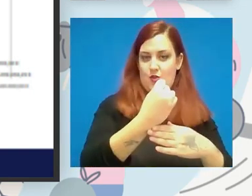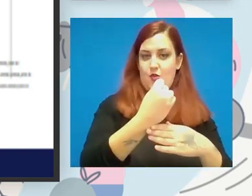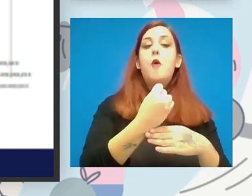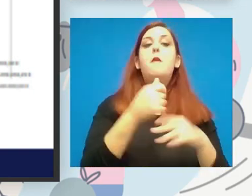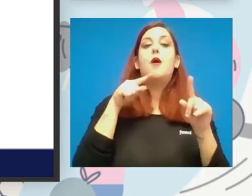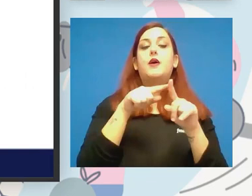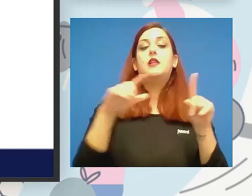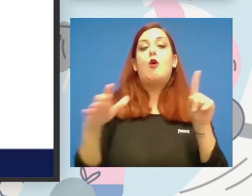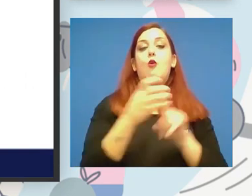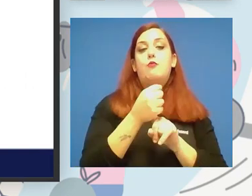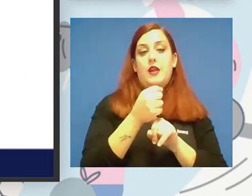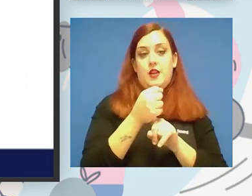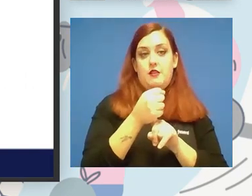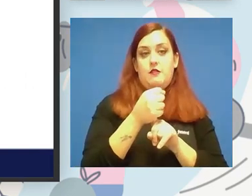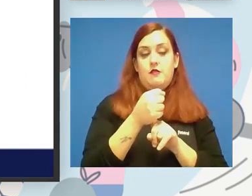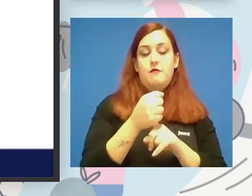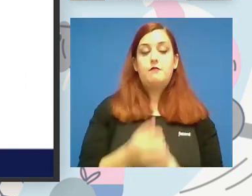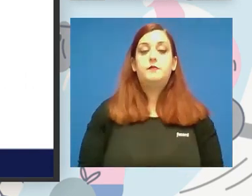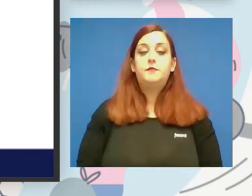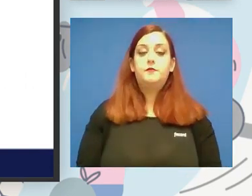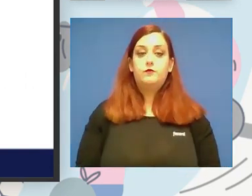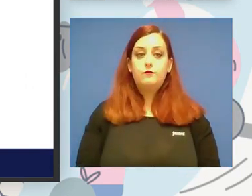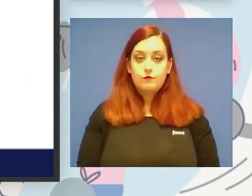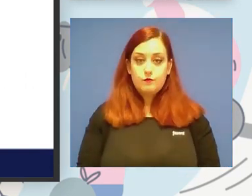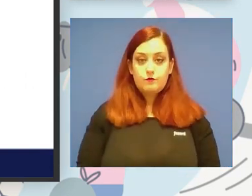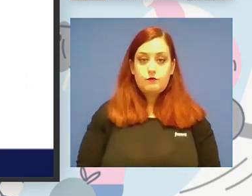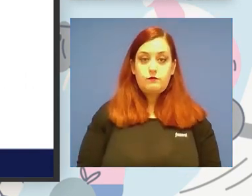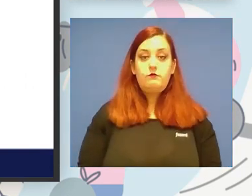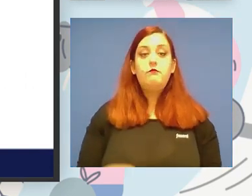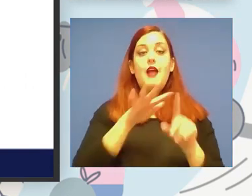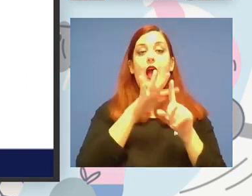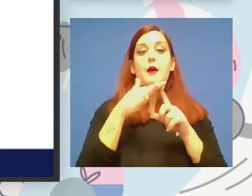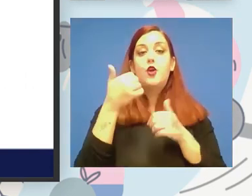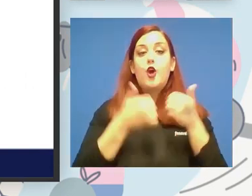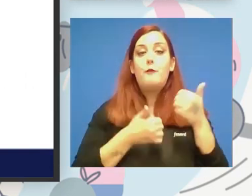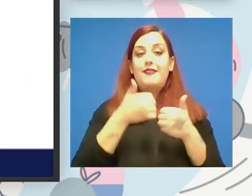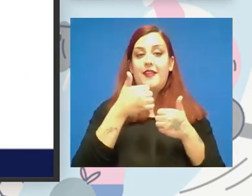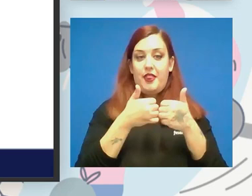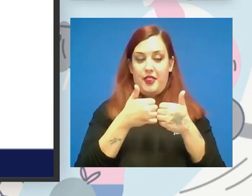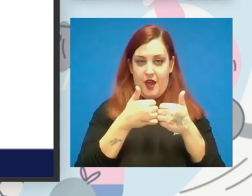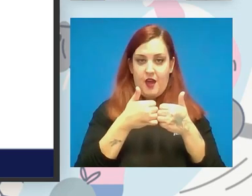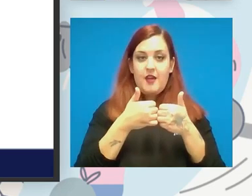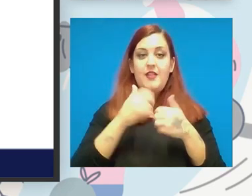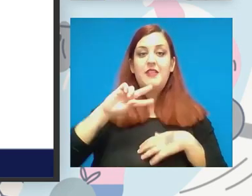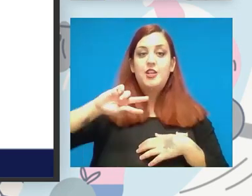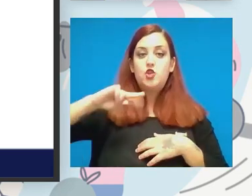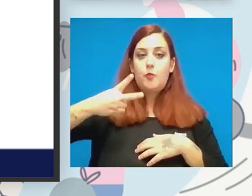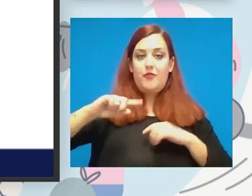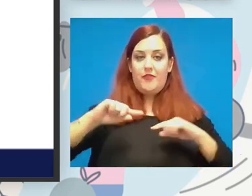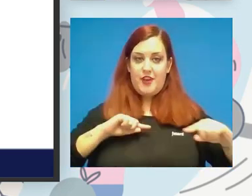objetivo que tenemos que tener entre todos esto es un ámbito de competencia directamente de mi subdirección fijaros